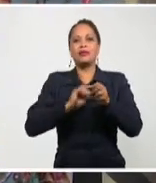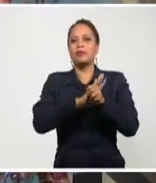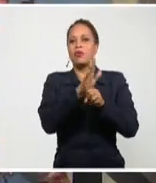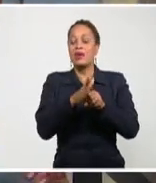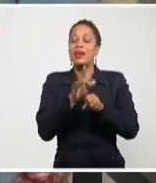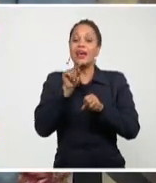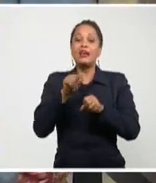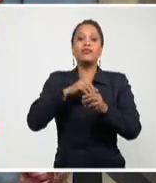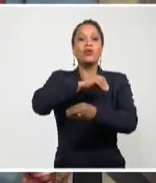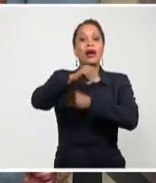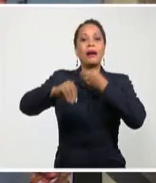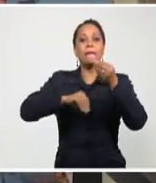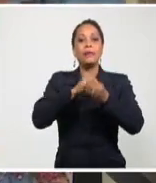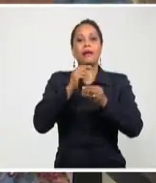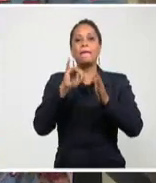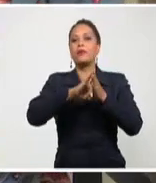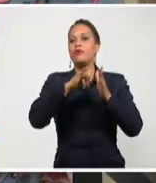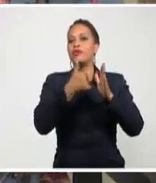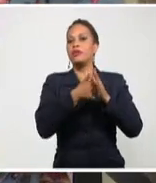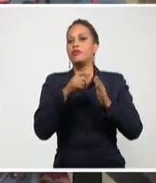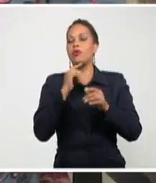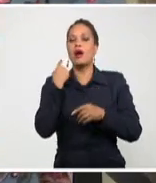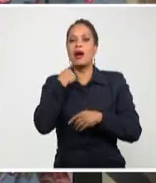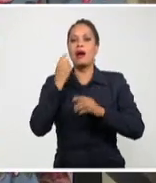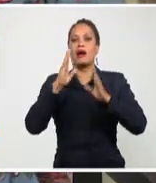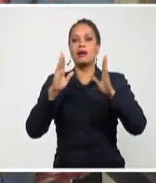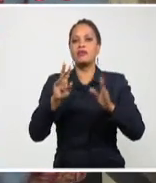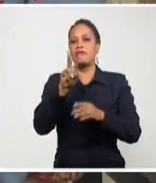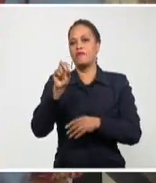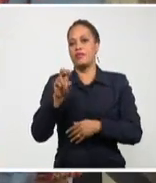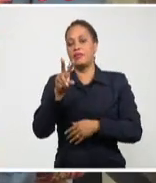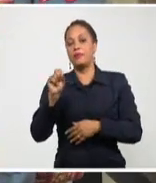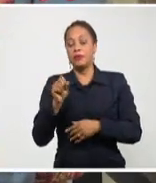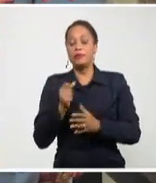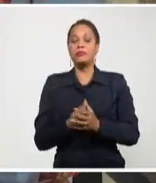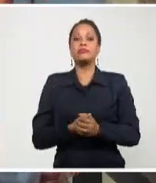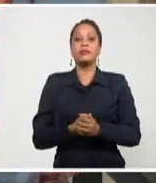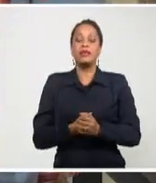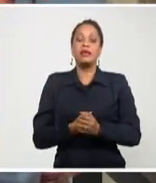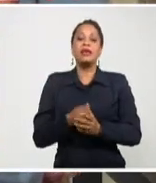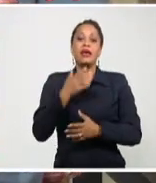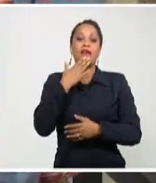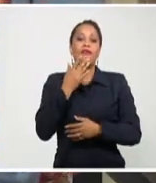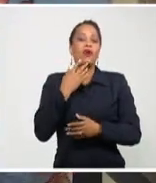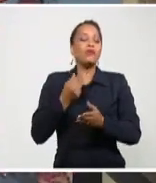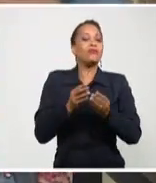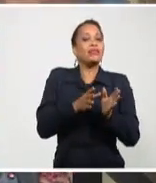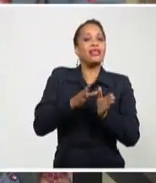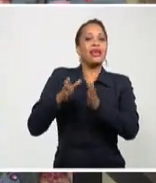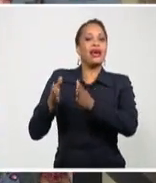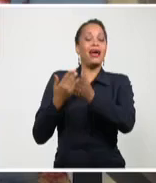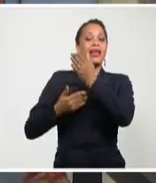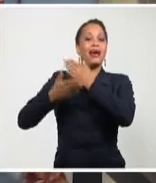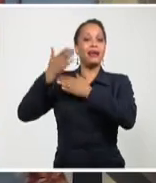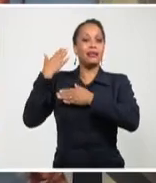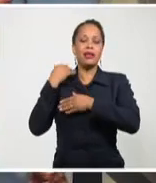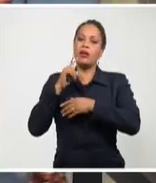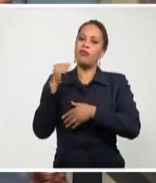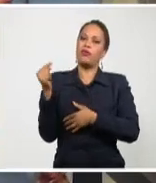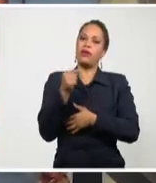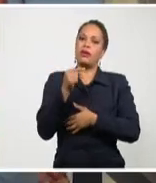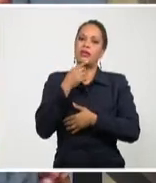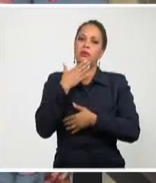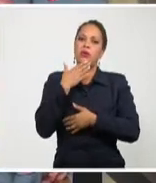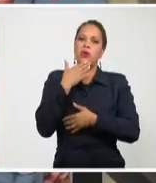todo proyecto en el 2020. Expectativas sí, porque es válido dejar atrás todo lo negativo, lo malo que puede